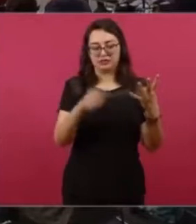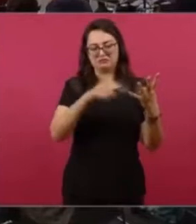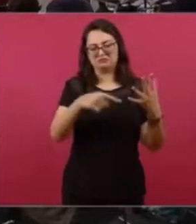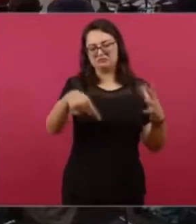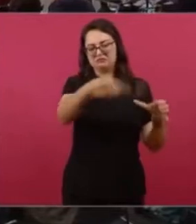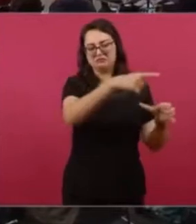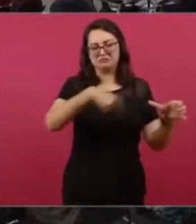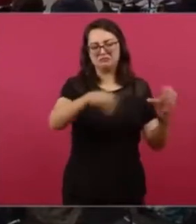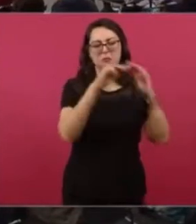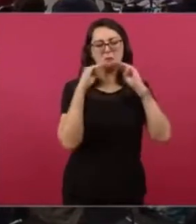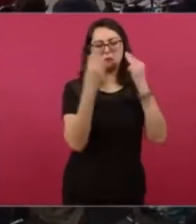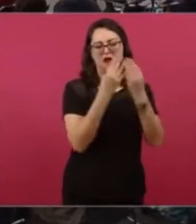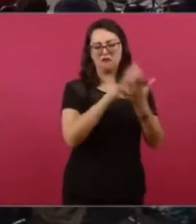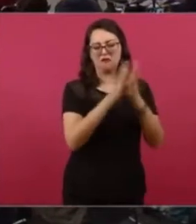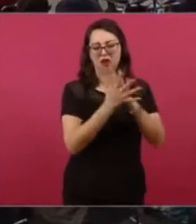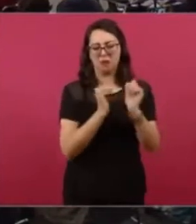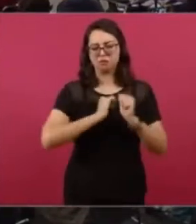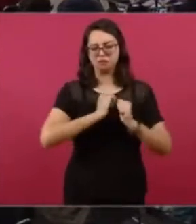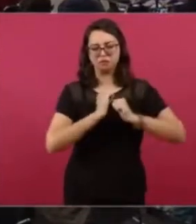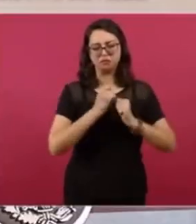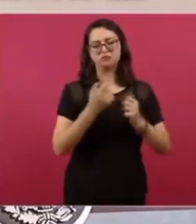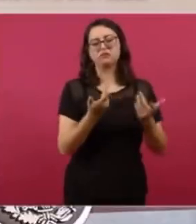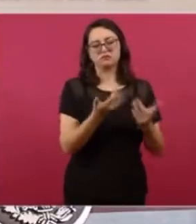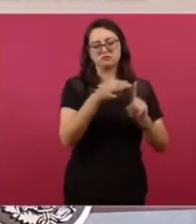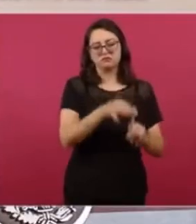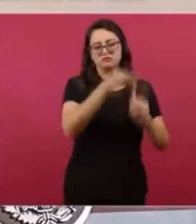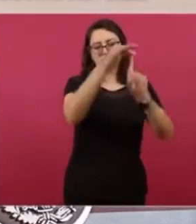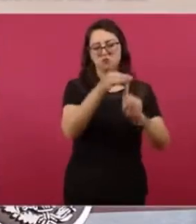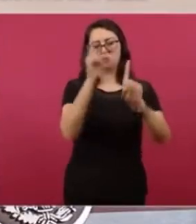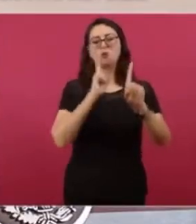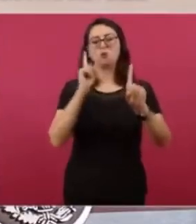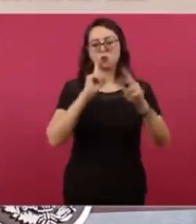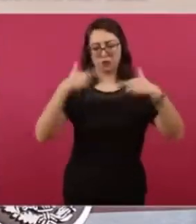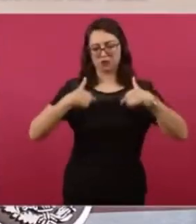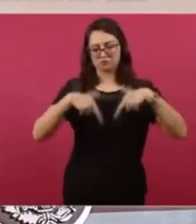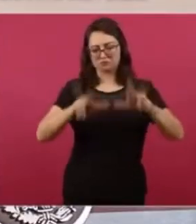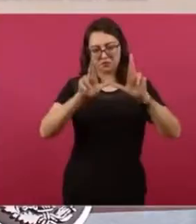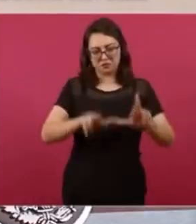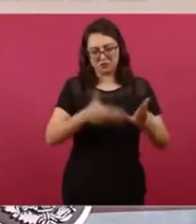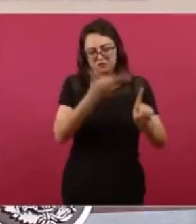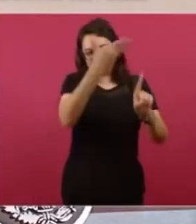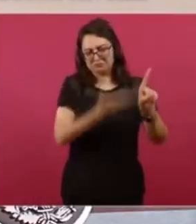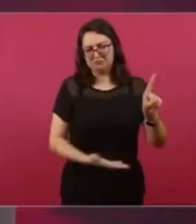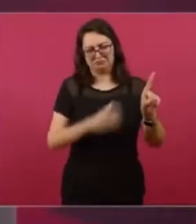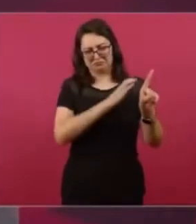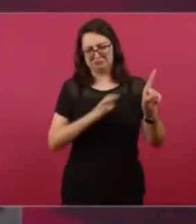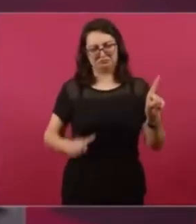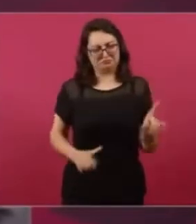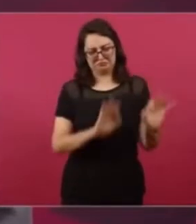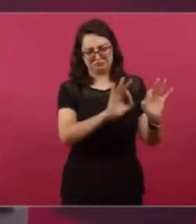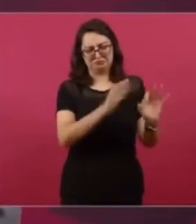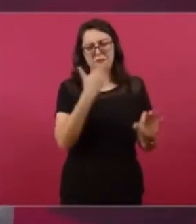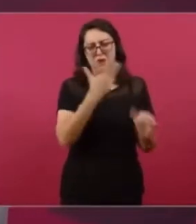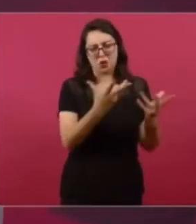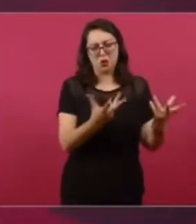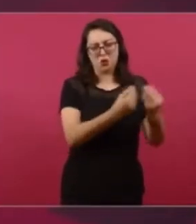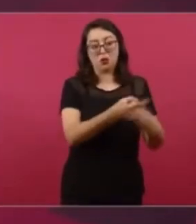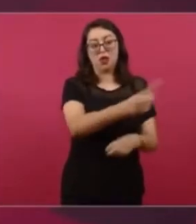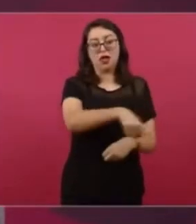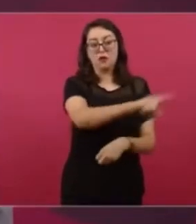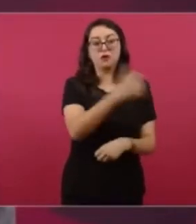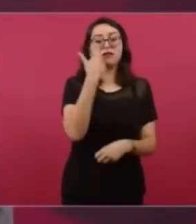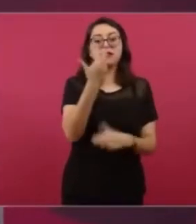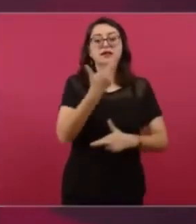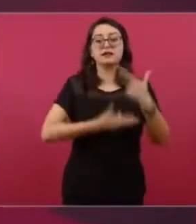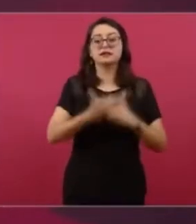El presidente Andrés Manuel López Obrador calificó como leguleya la respuesta de los ministros de la Suprema Corte de Justicia sobre el por qué